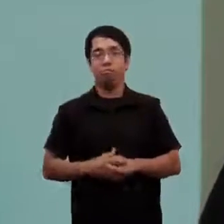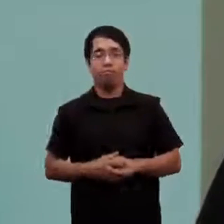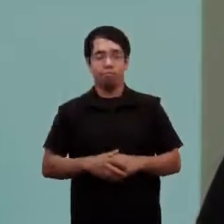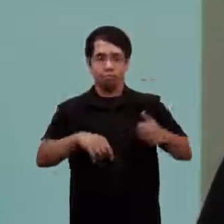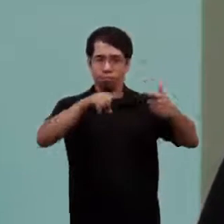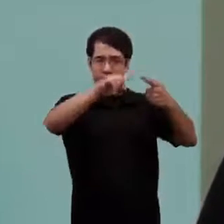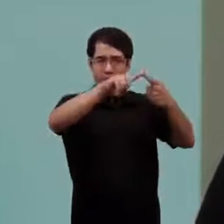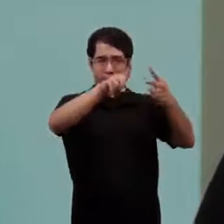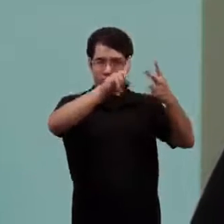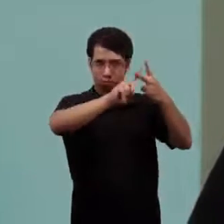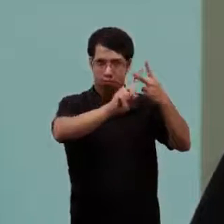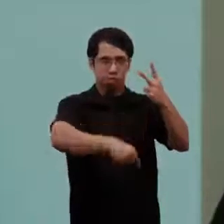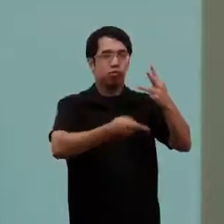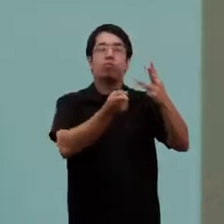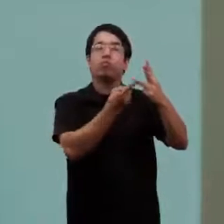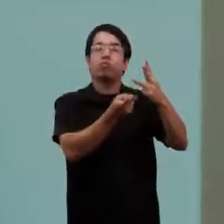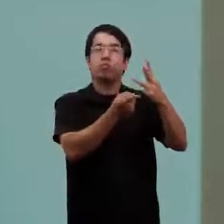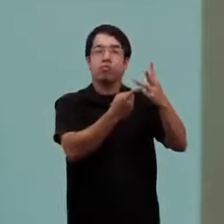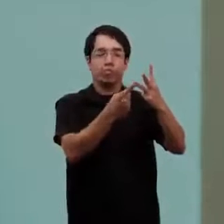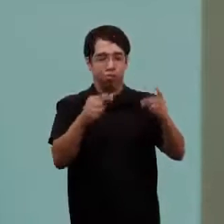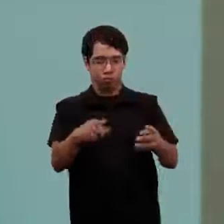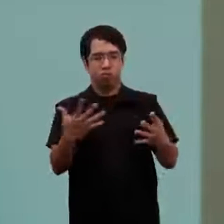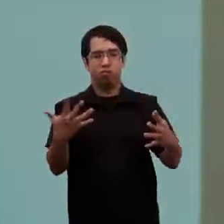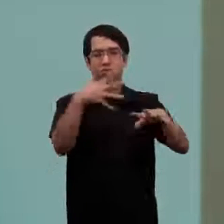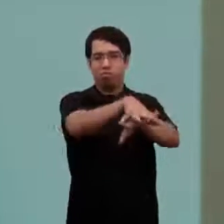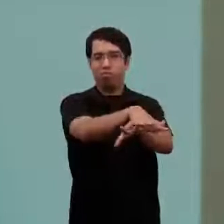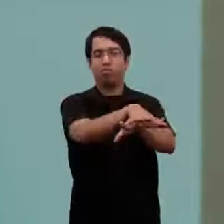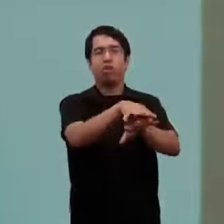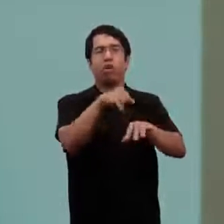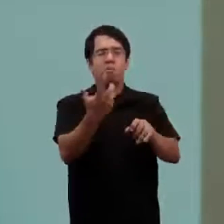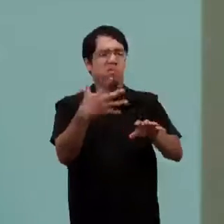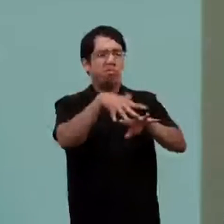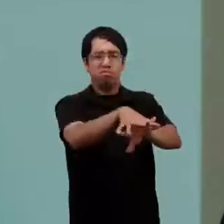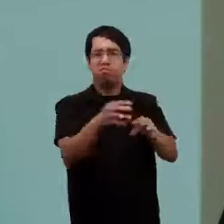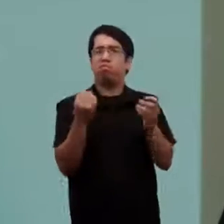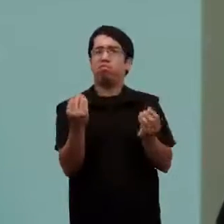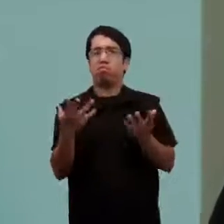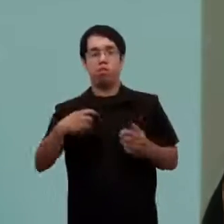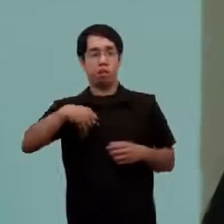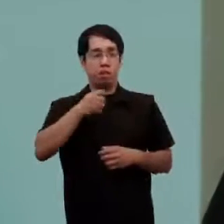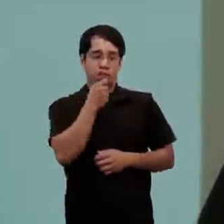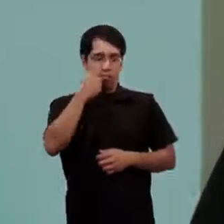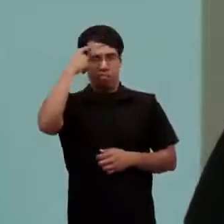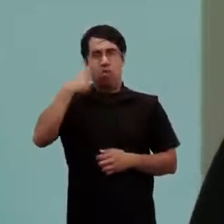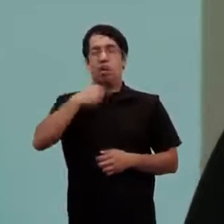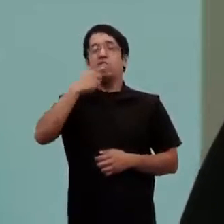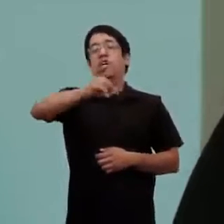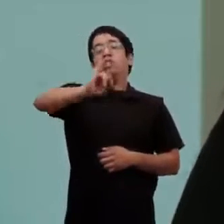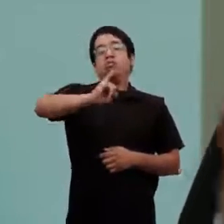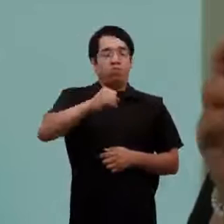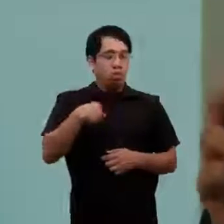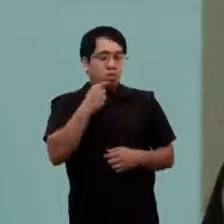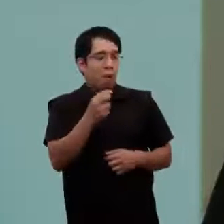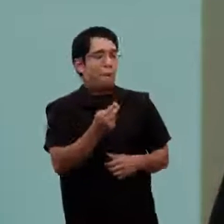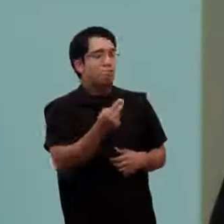La otra situación tiene que ver con la integración. La integración es como decir, bueno, sí, le damos